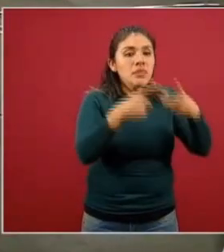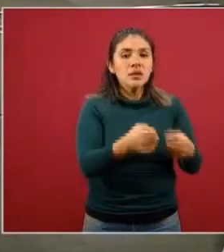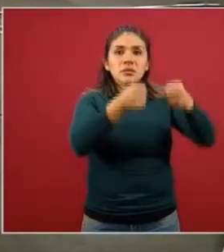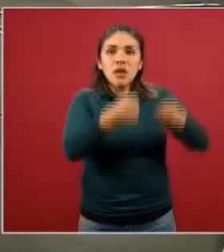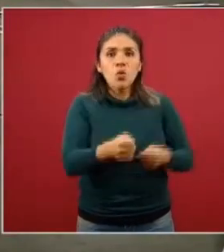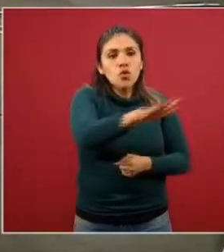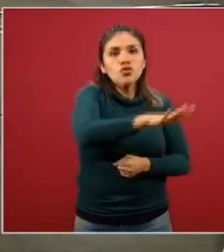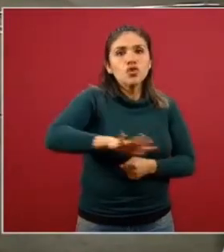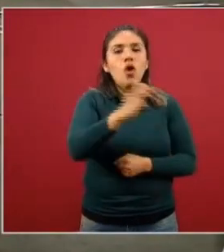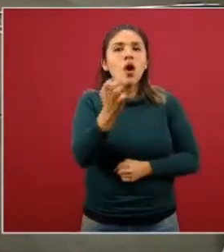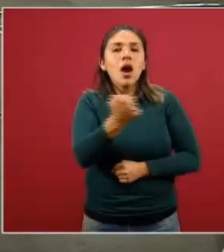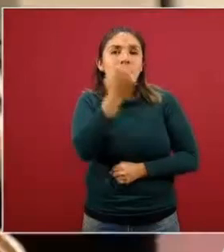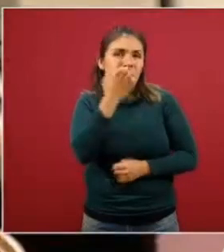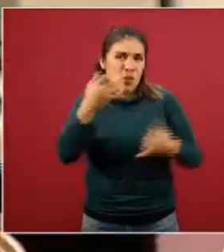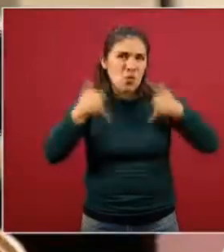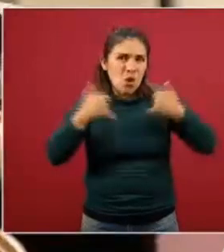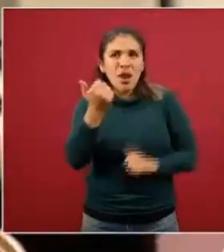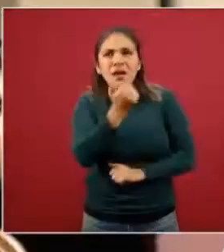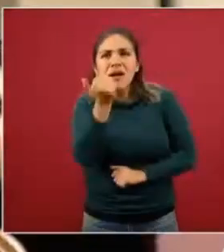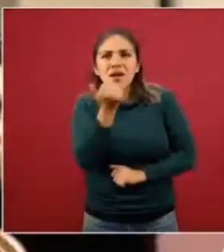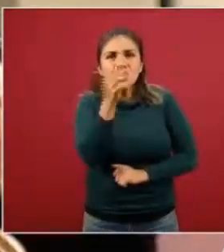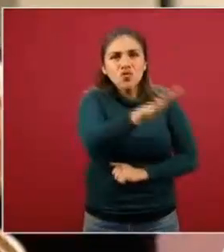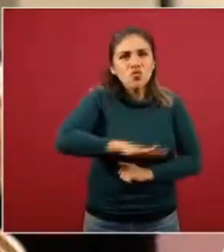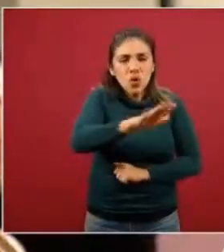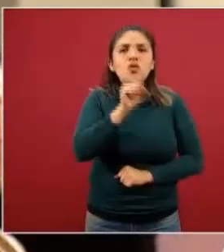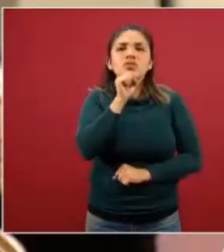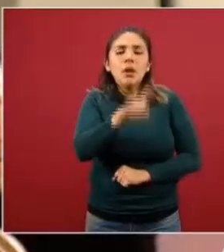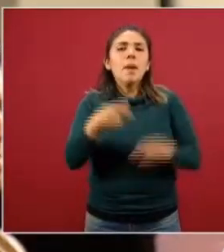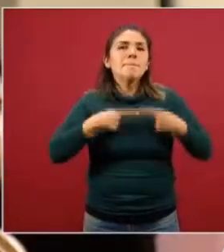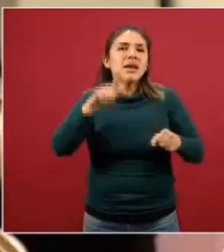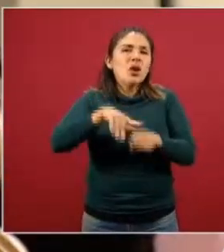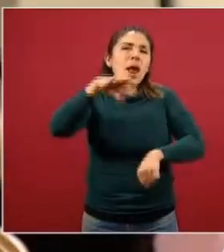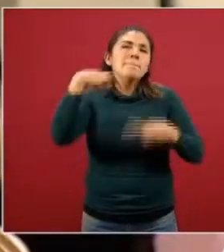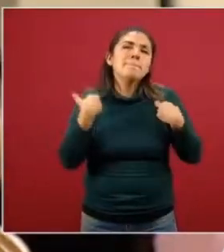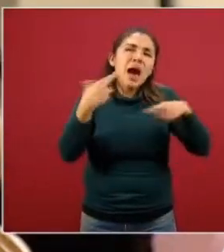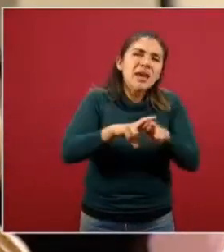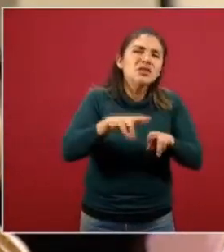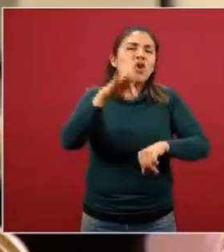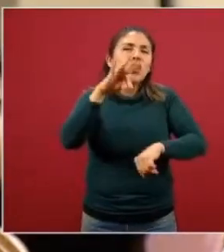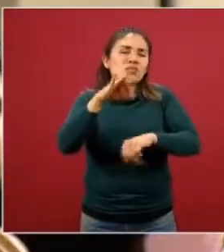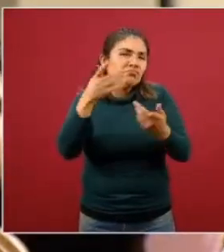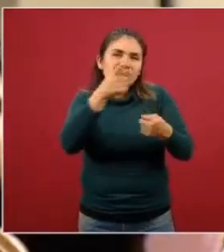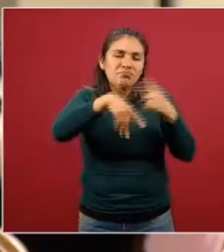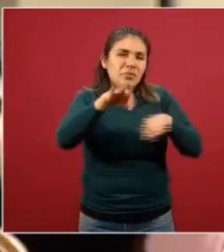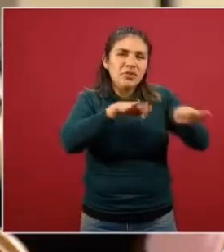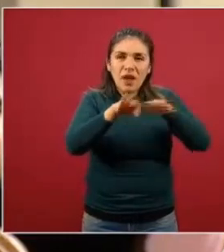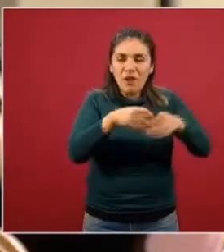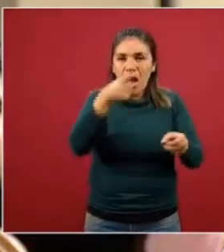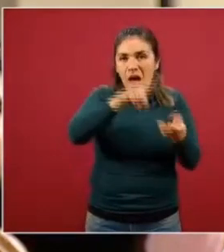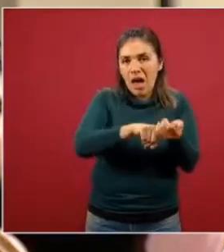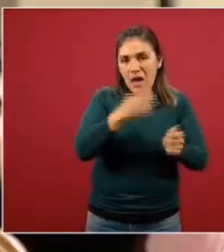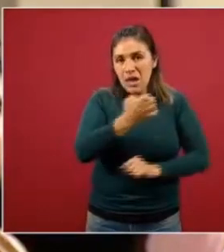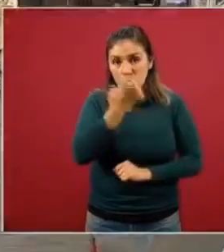a los estudiantes y al personal educativo que labora en estas instituciones?